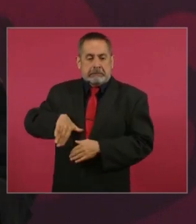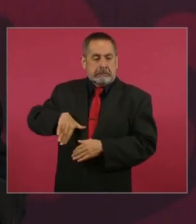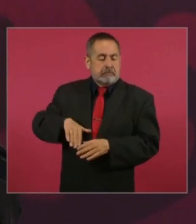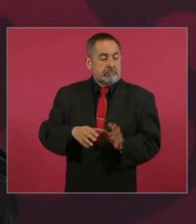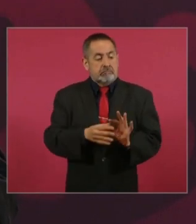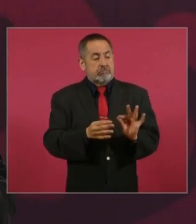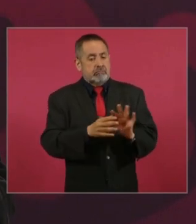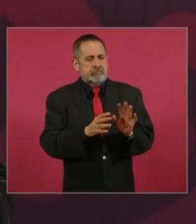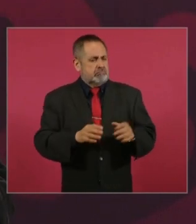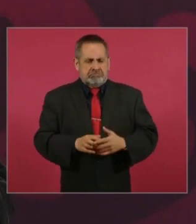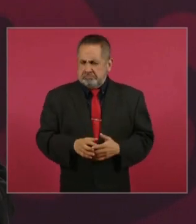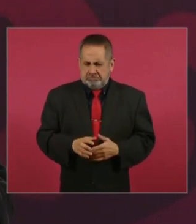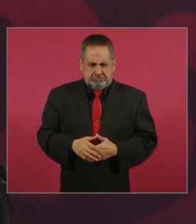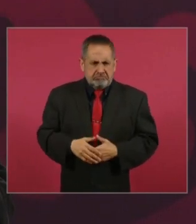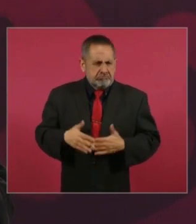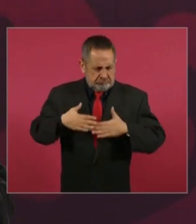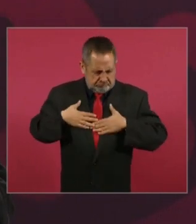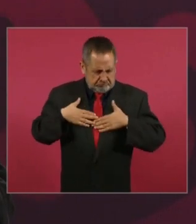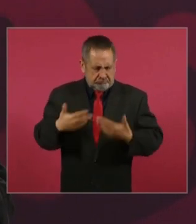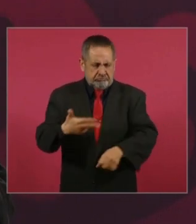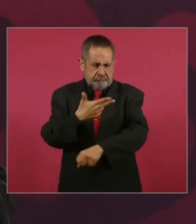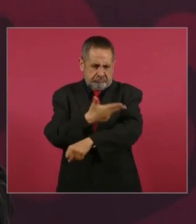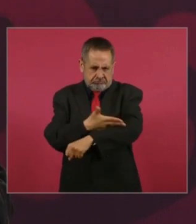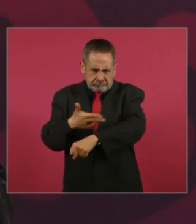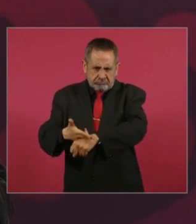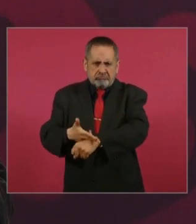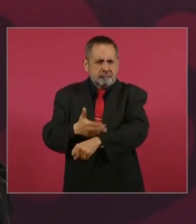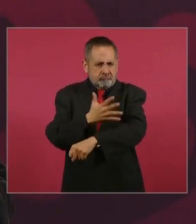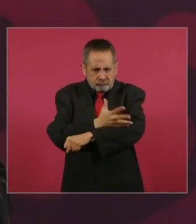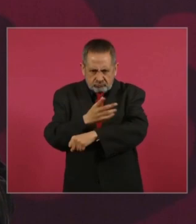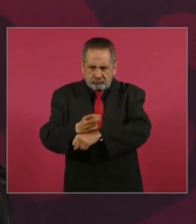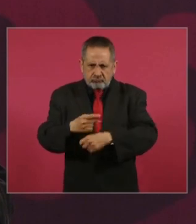actuáramos con honestidad, con principios,